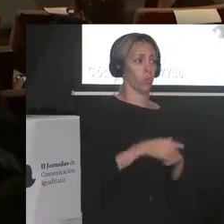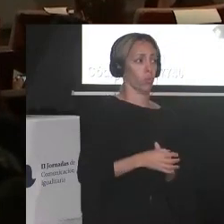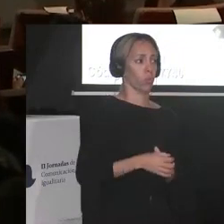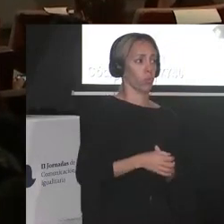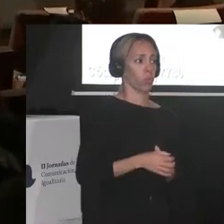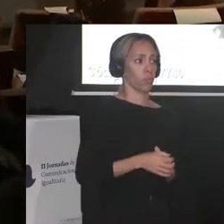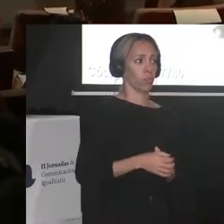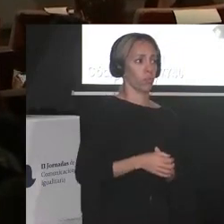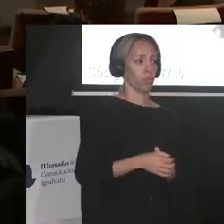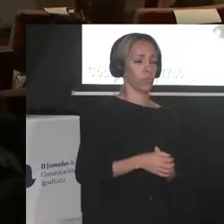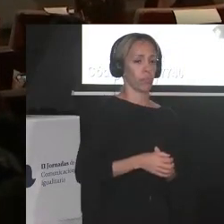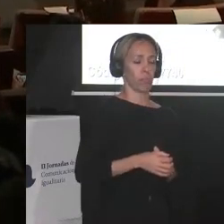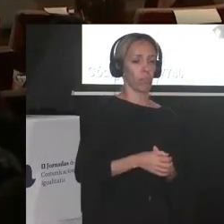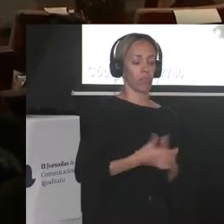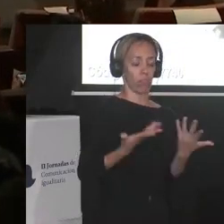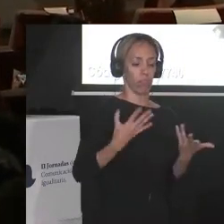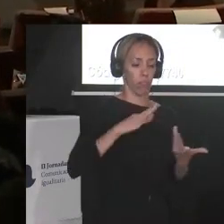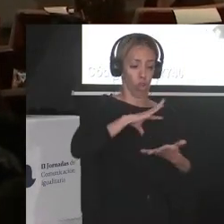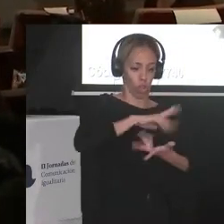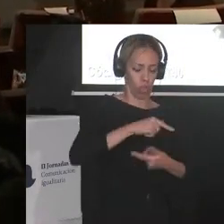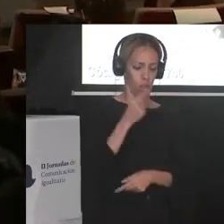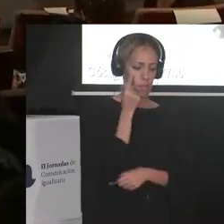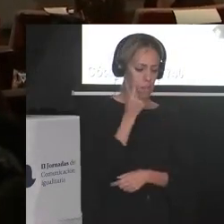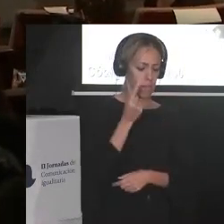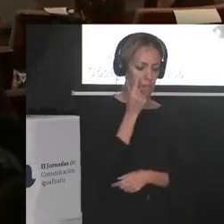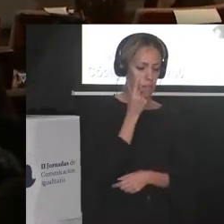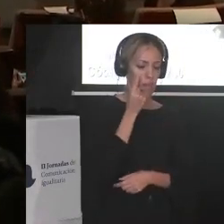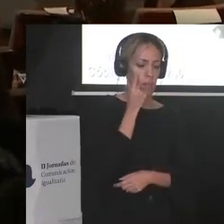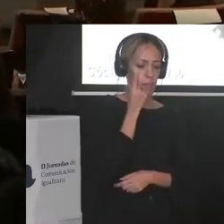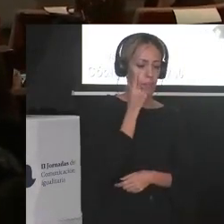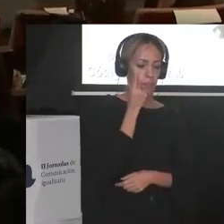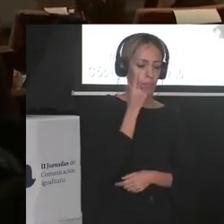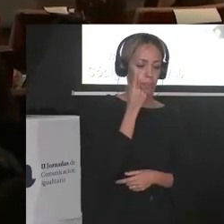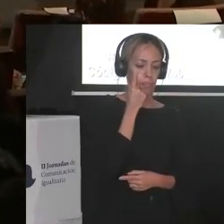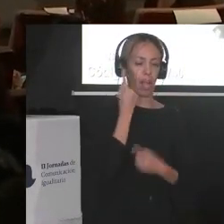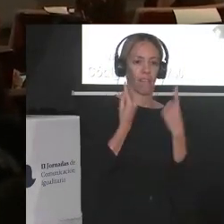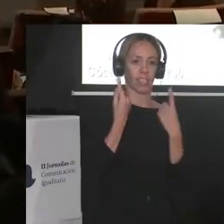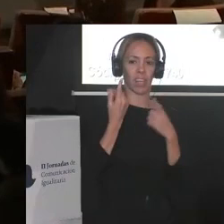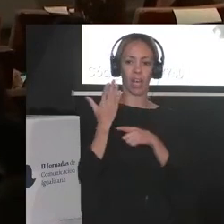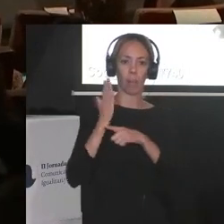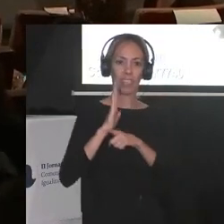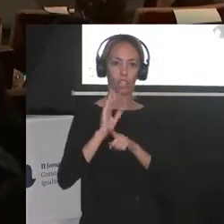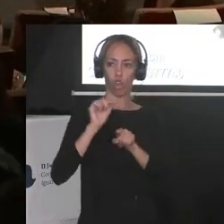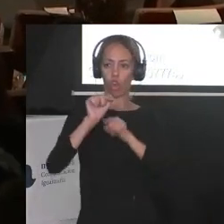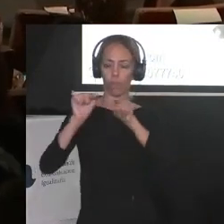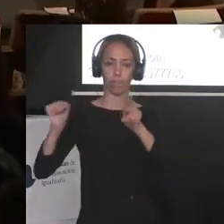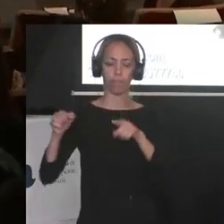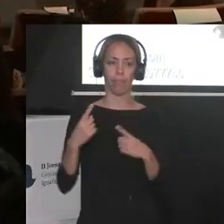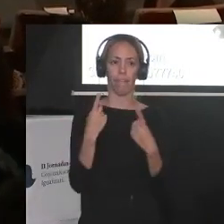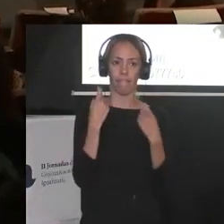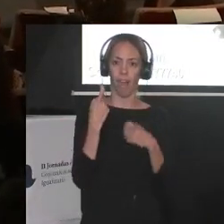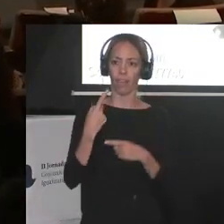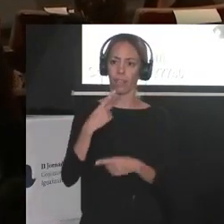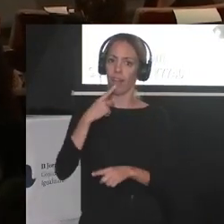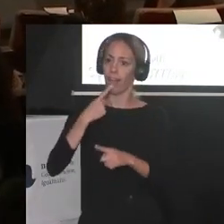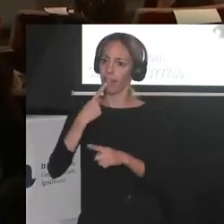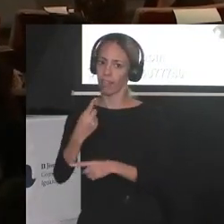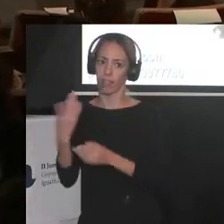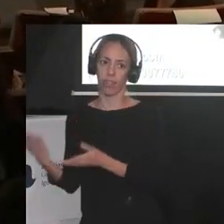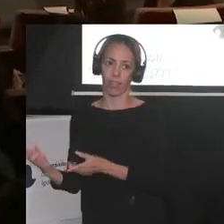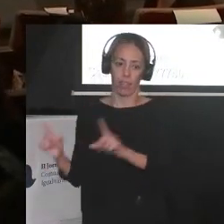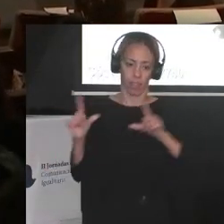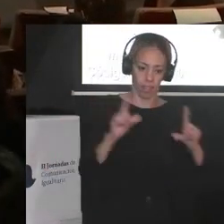te enfrentas constantemente a la falta de representación a la falta de claramente en las